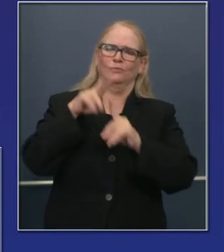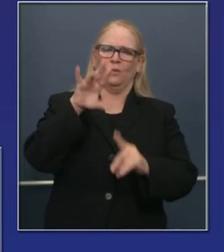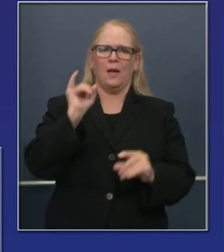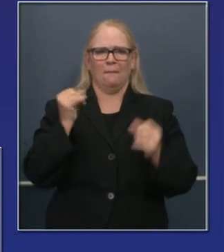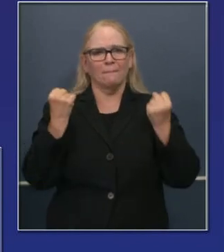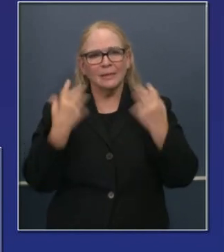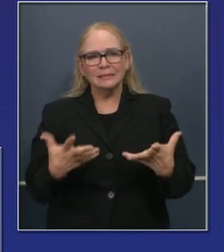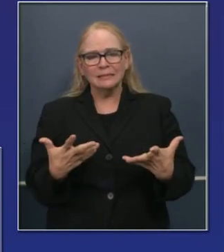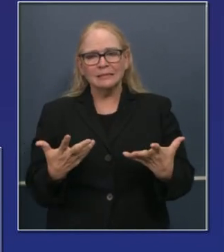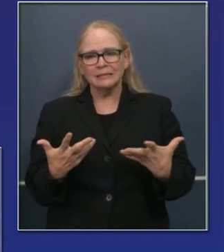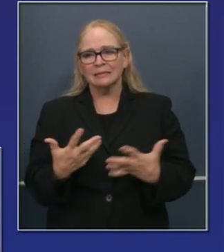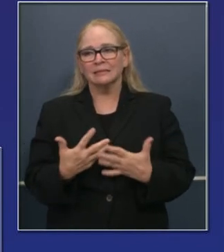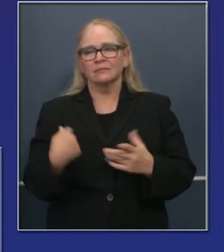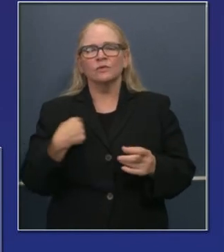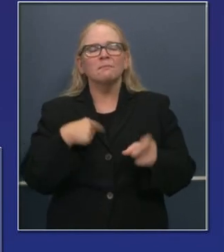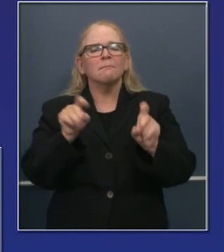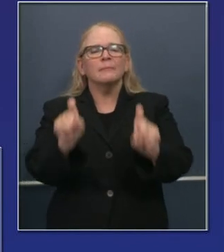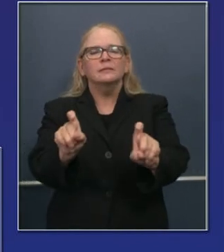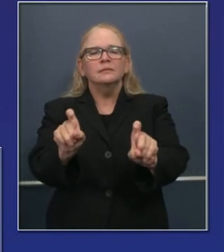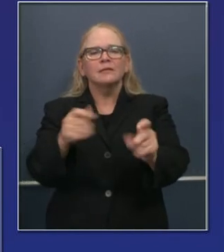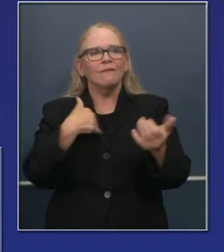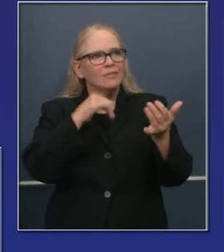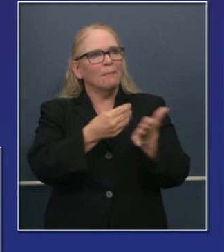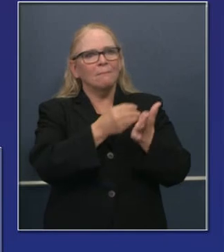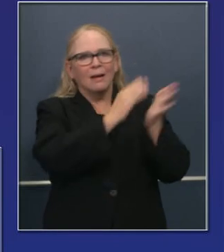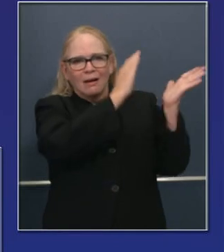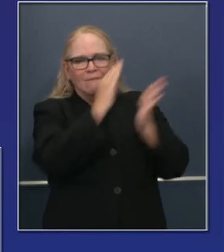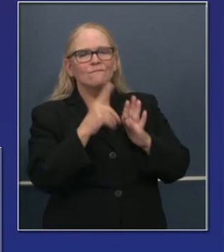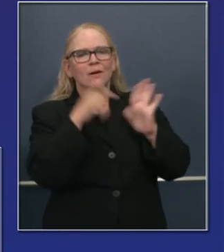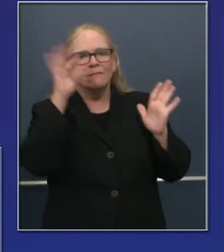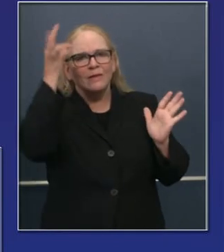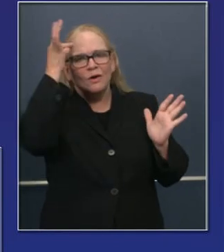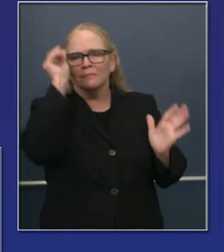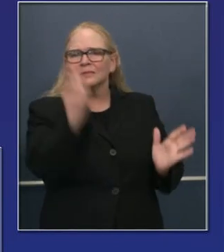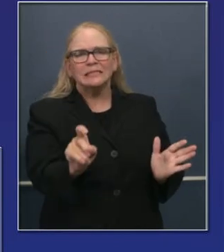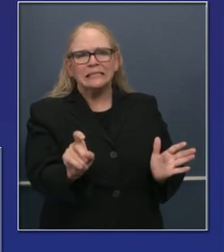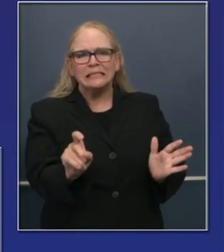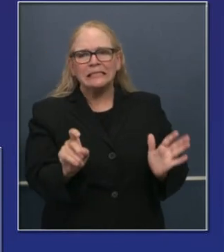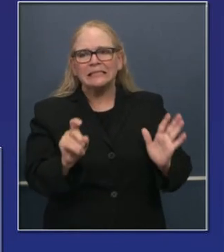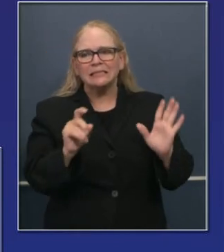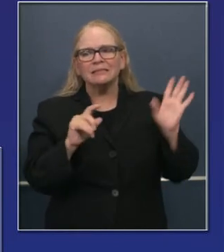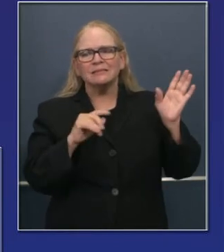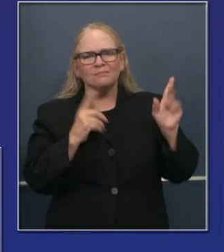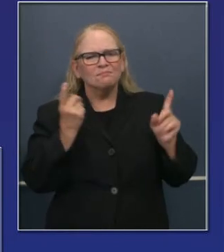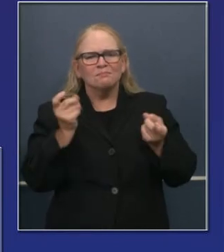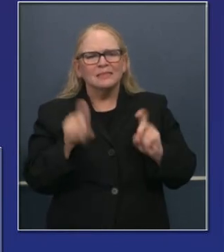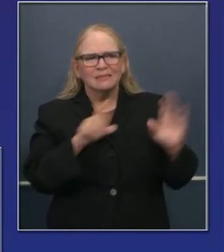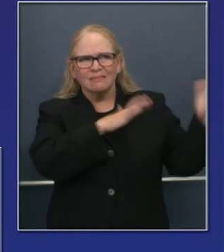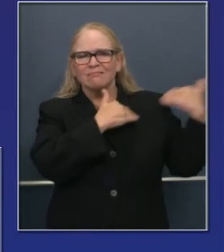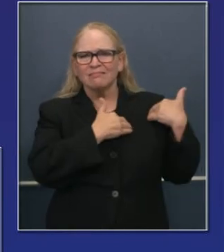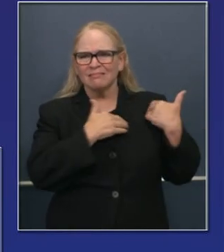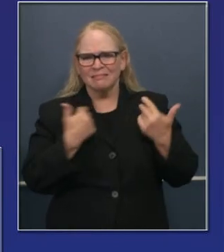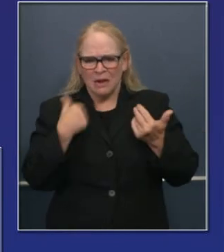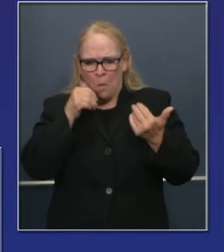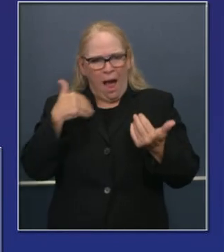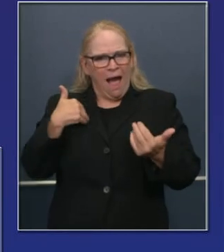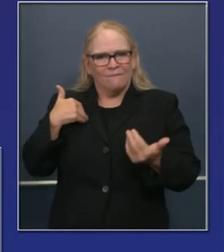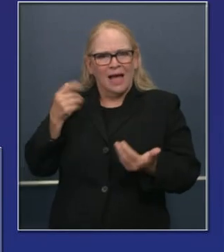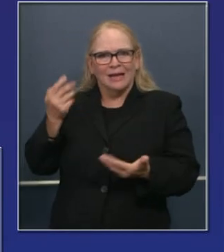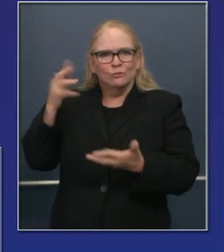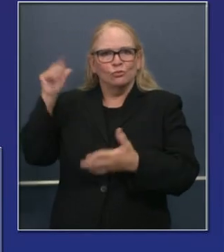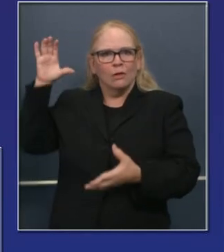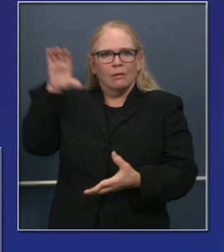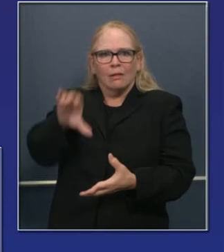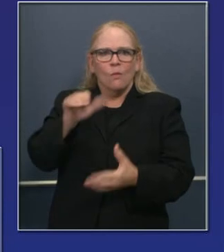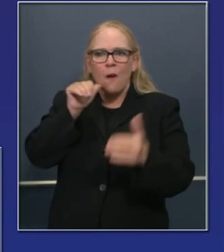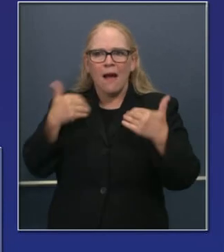desempleo estatal. Y necesitamos que el gobierno federal envíe esos fondos por adelantado. Incluso con